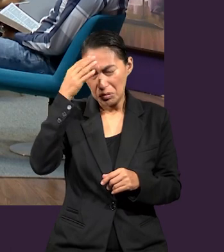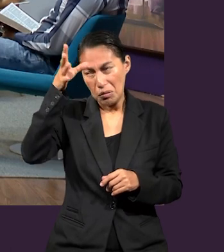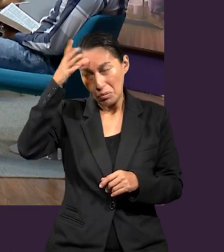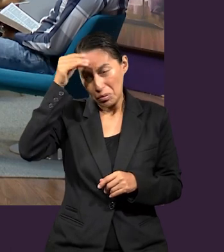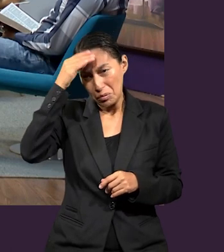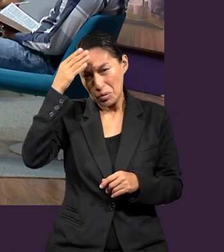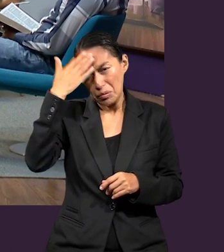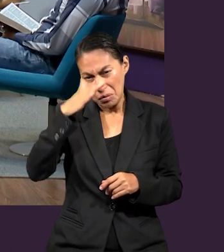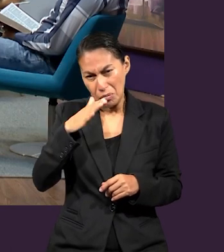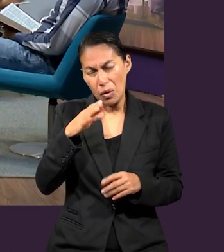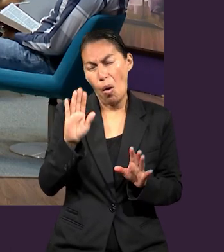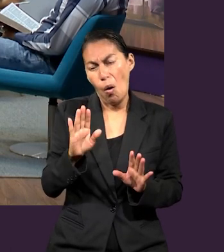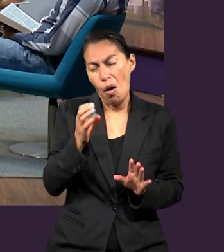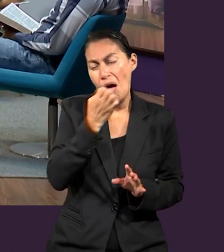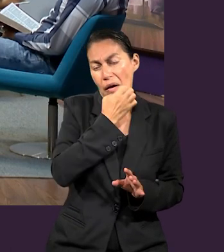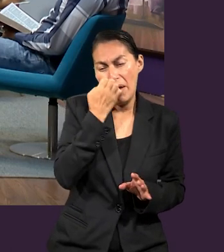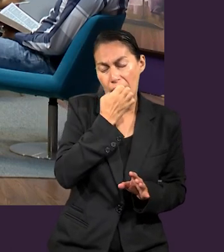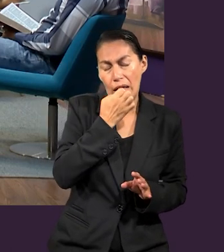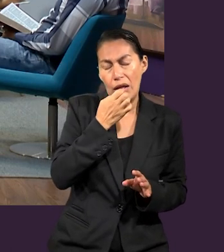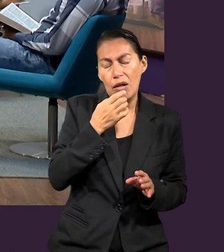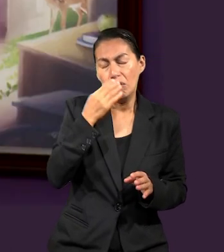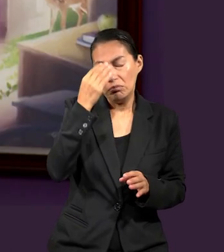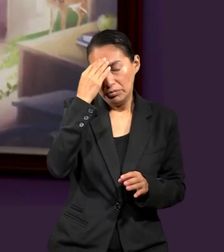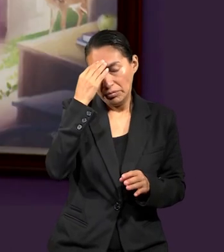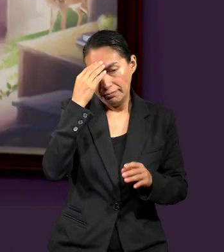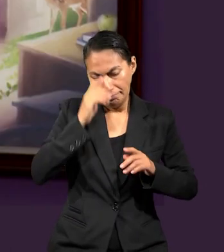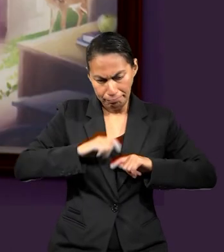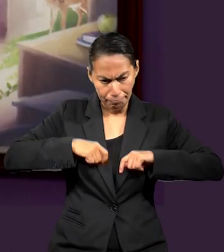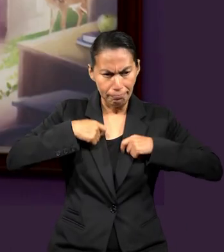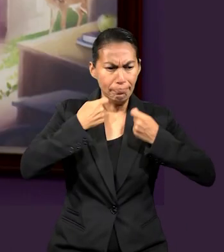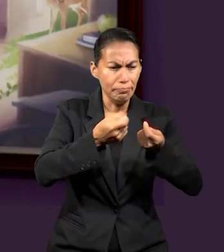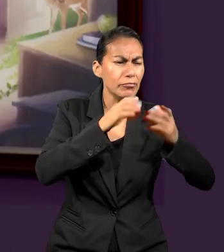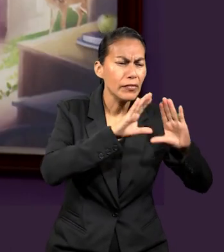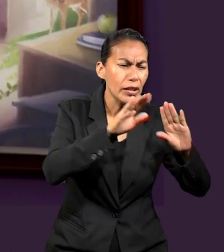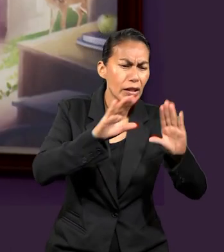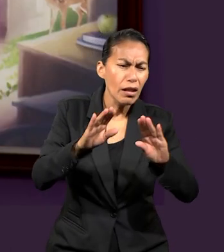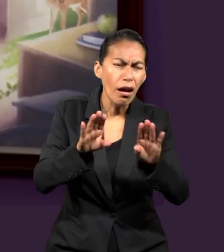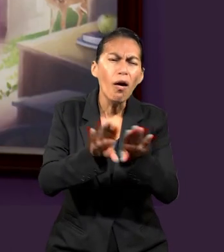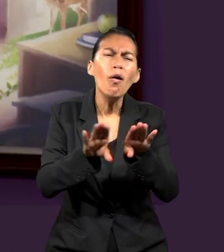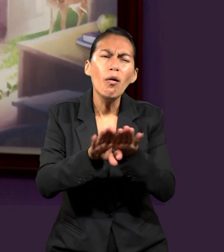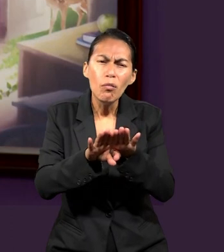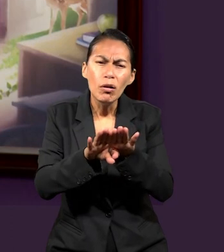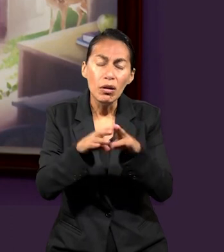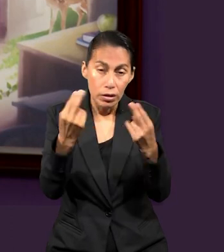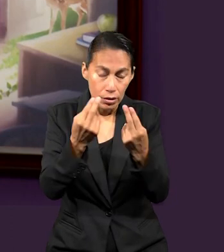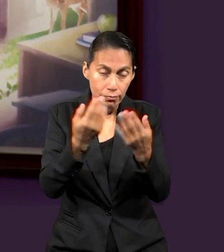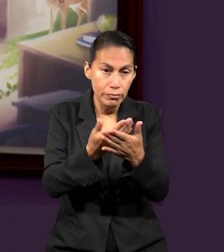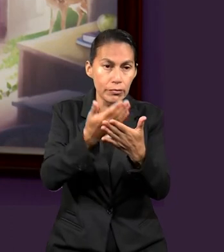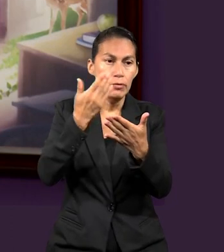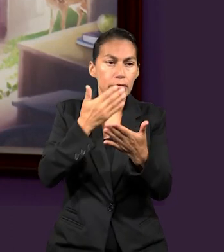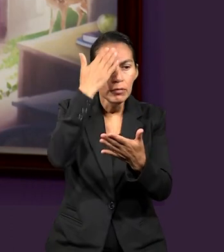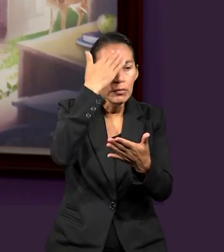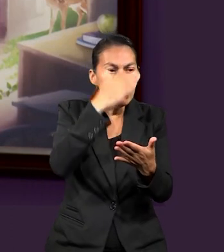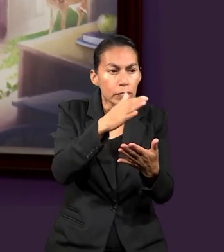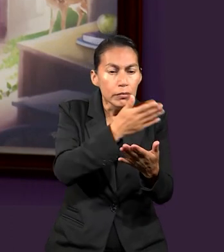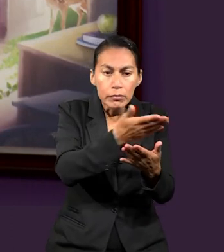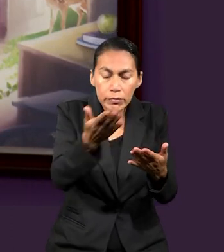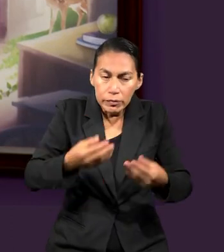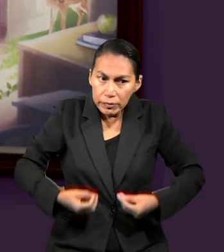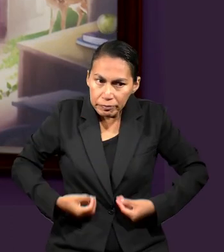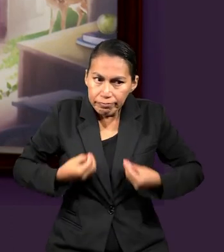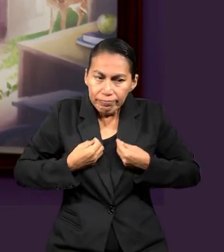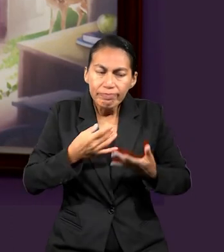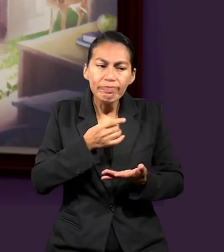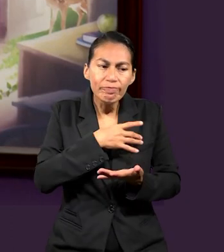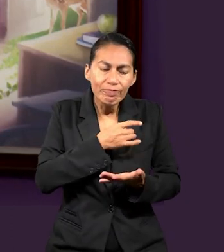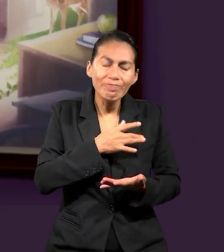conocimiento, en este caso, el Evangelio, por ejemplo, es saber exactamente cómo son ellos, cómo viven, qué es lo que les